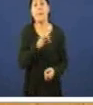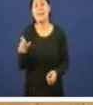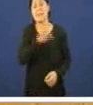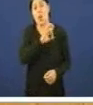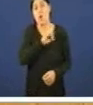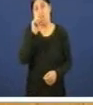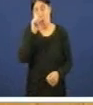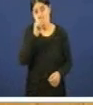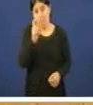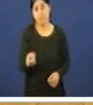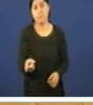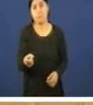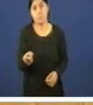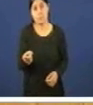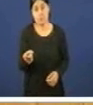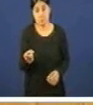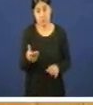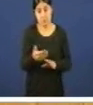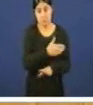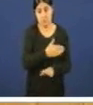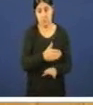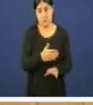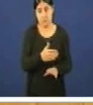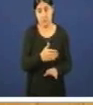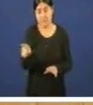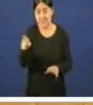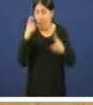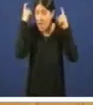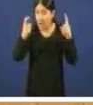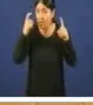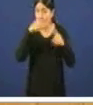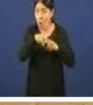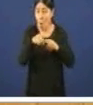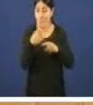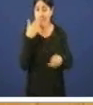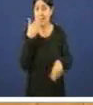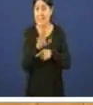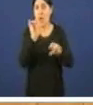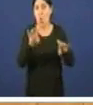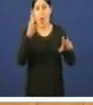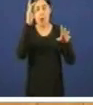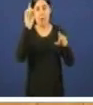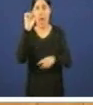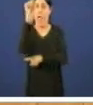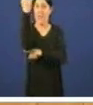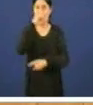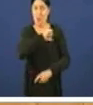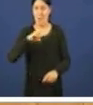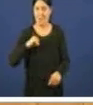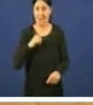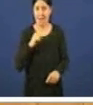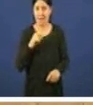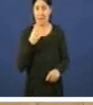o señor Feijó algo terá que dicir pretendeu presentar como un éxito personal primeiro